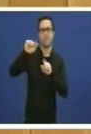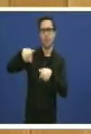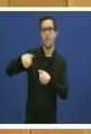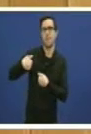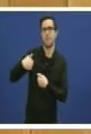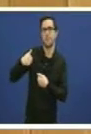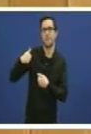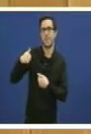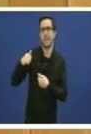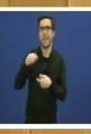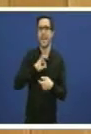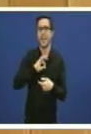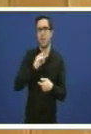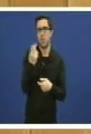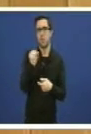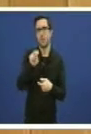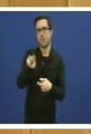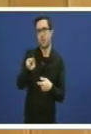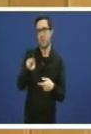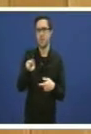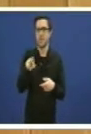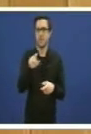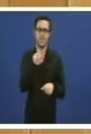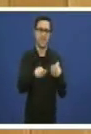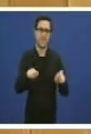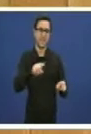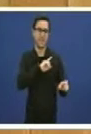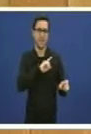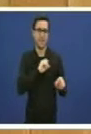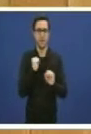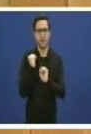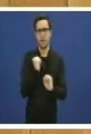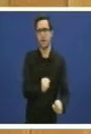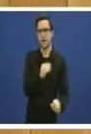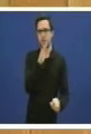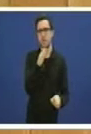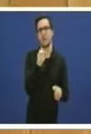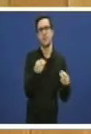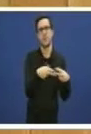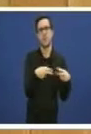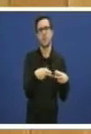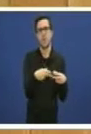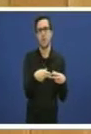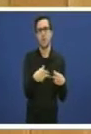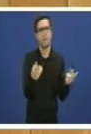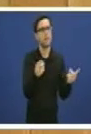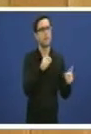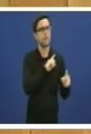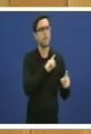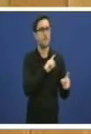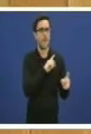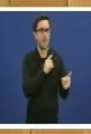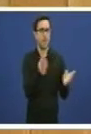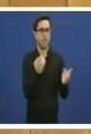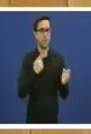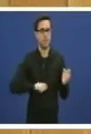cobertura dos desempregados de larga duración que pola determinación da Seguridade Social teñan perdido o subsidio por desemprego